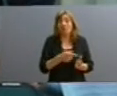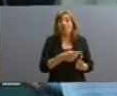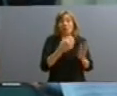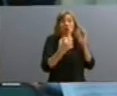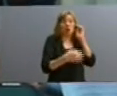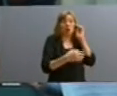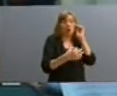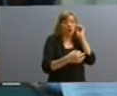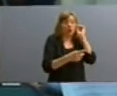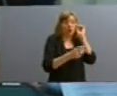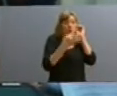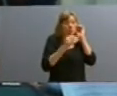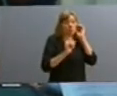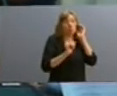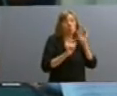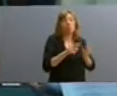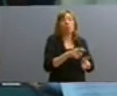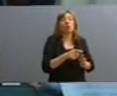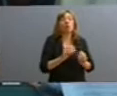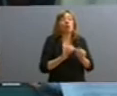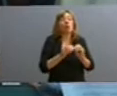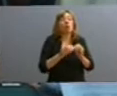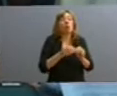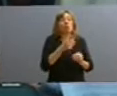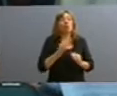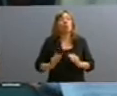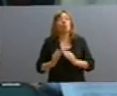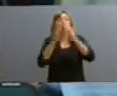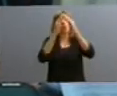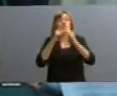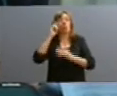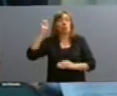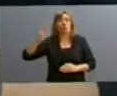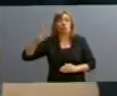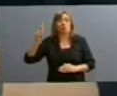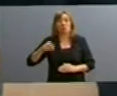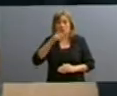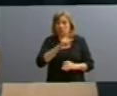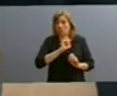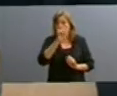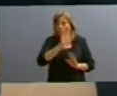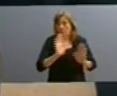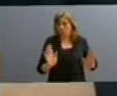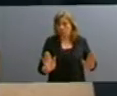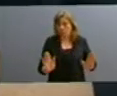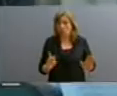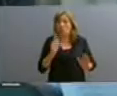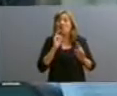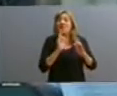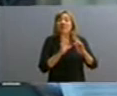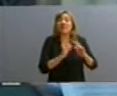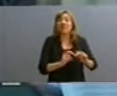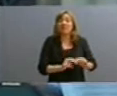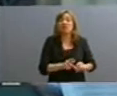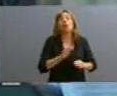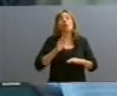exclusiva y excluyente de la Suprema Corte de Justicia de la Nación. Por lo tanto, la investigación quedó a